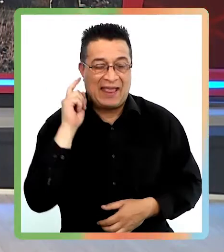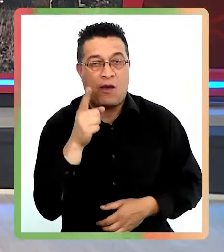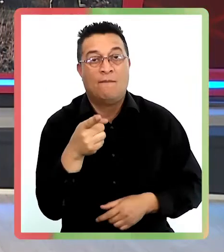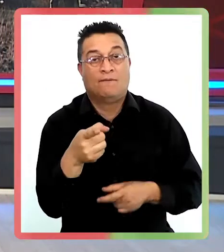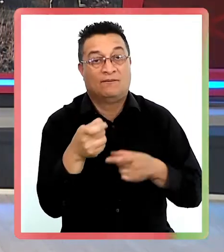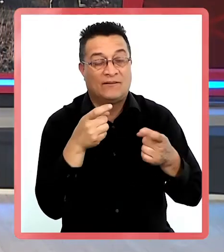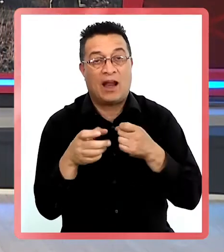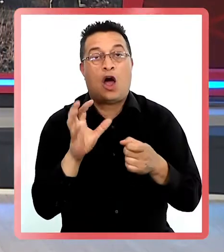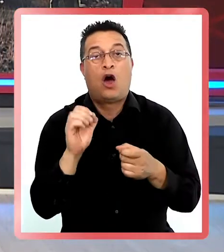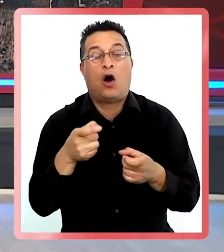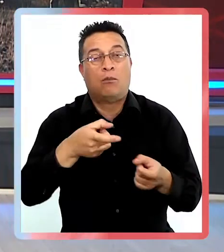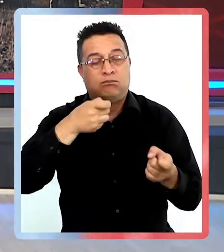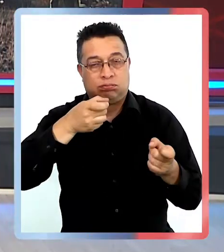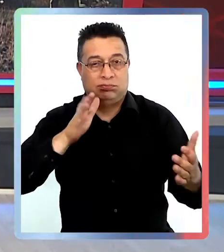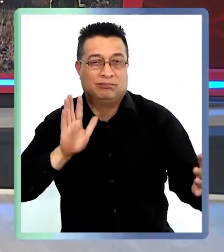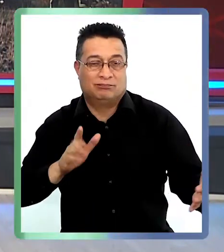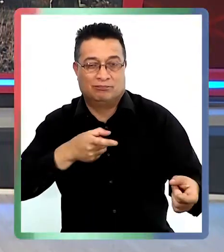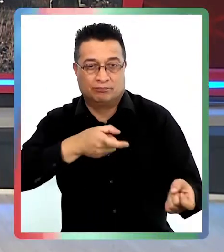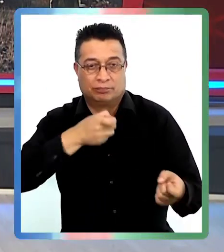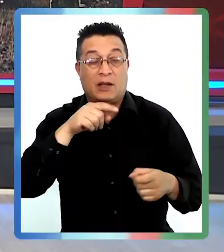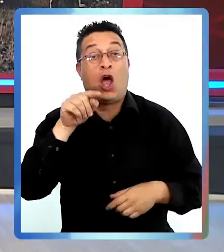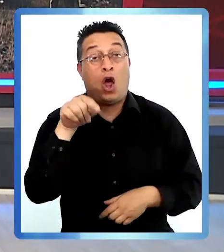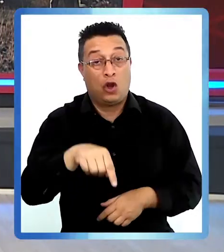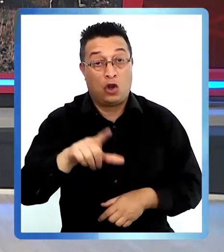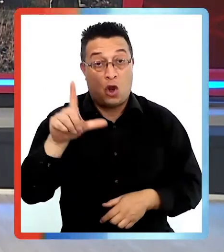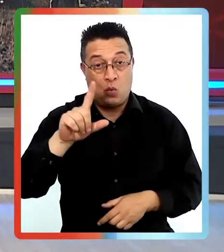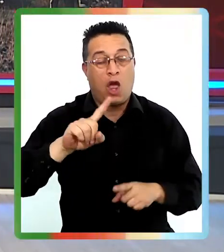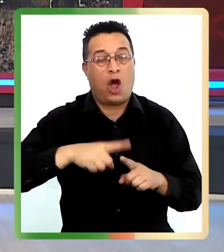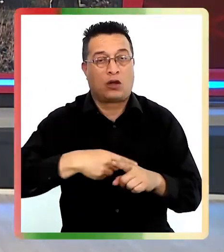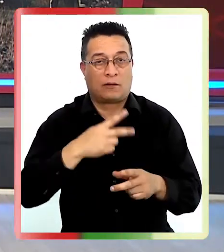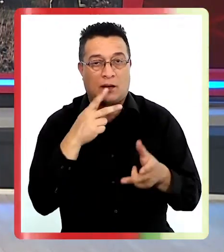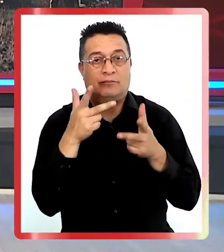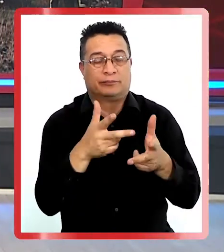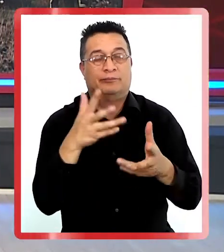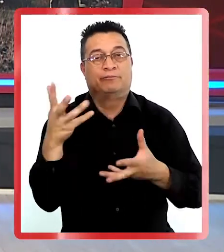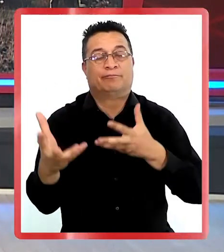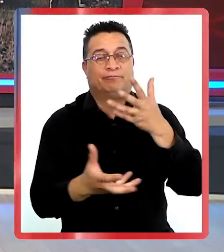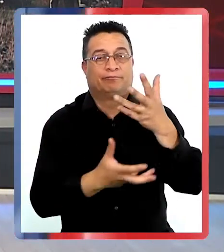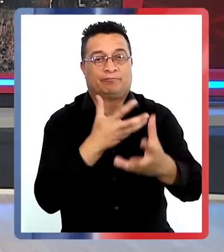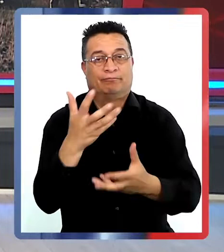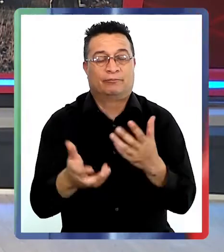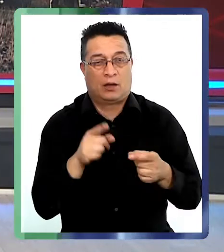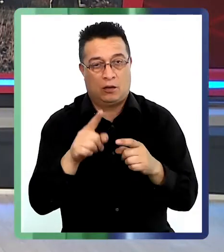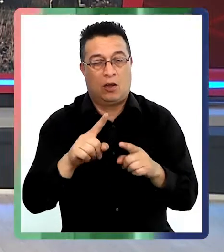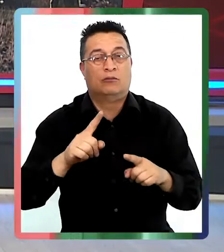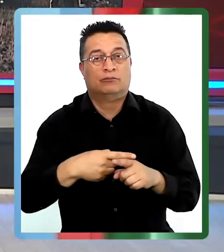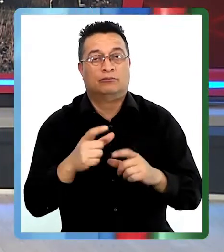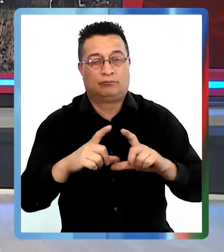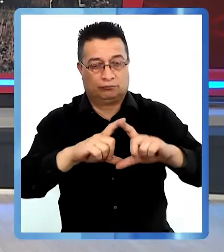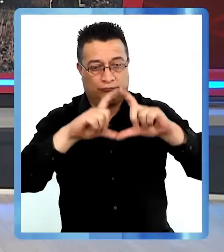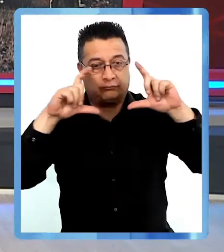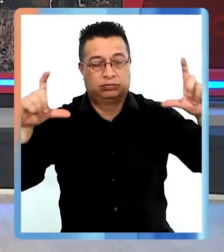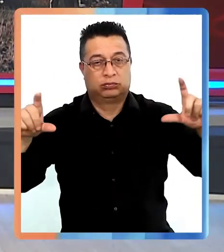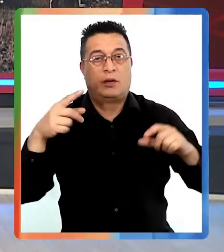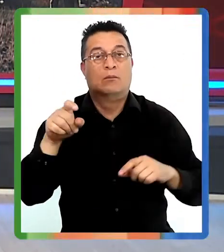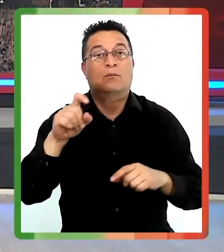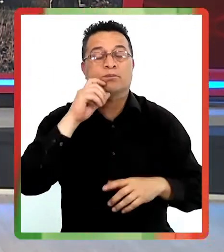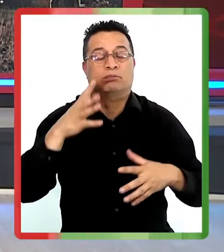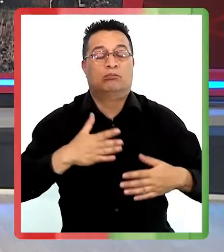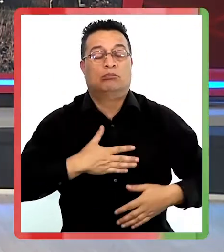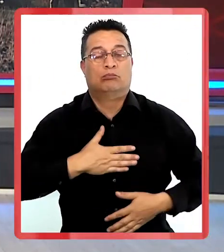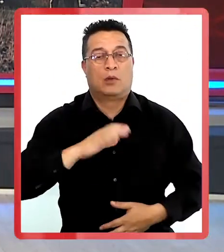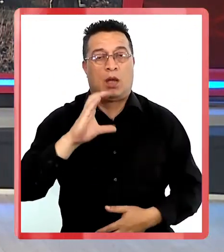sido heridos por bala o tiros de escopeta. Y este lunes se registró un nuevo atentado incendiario que fue reivindicado por la